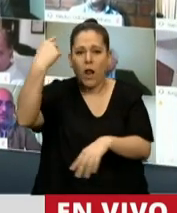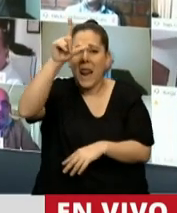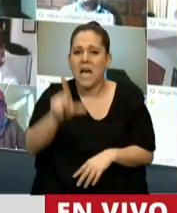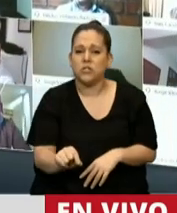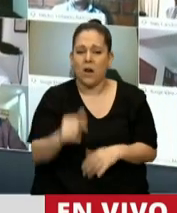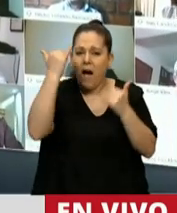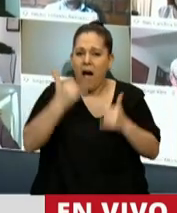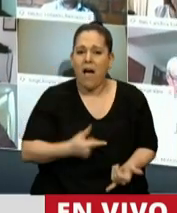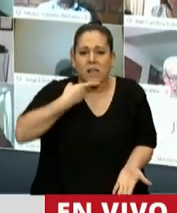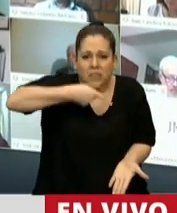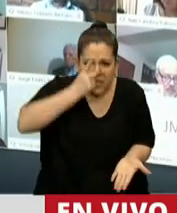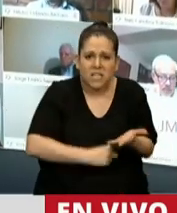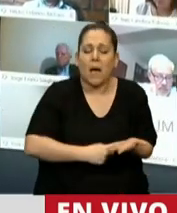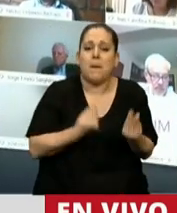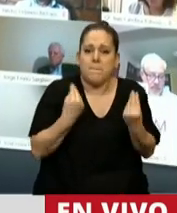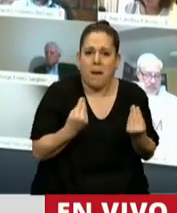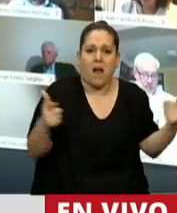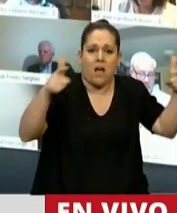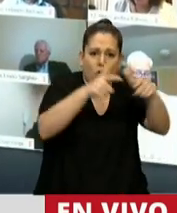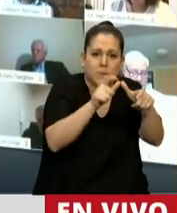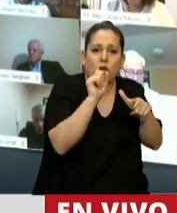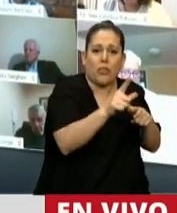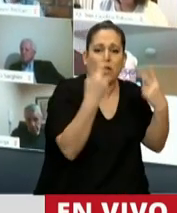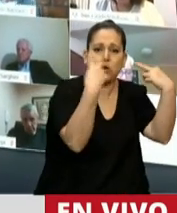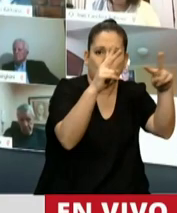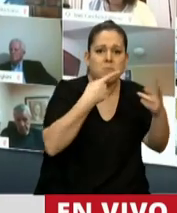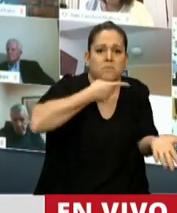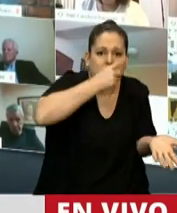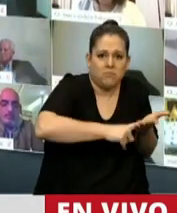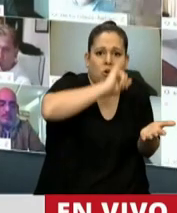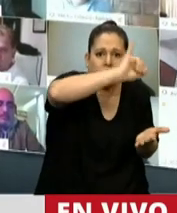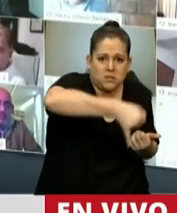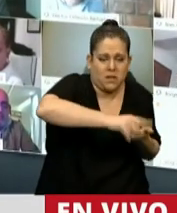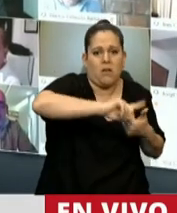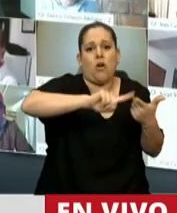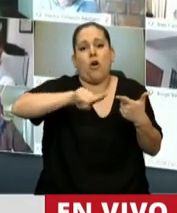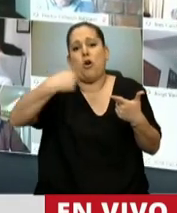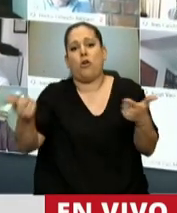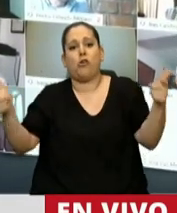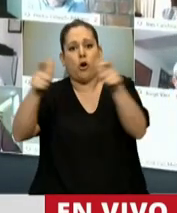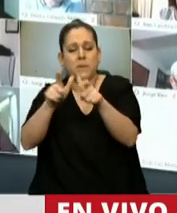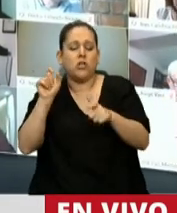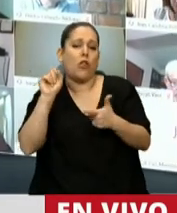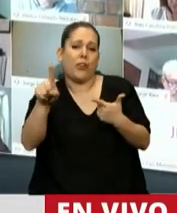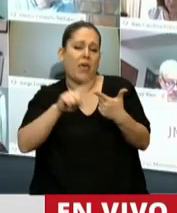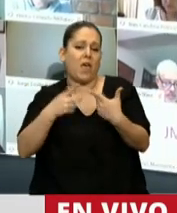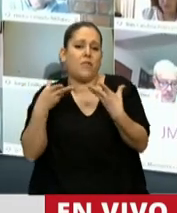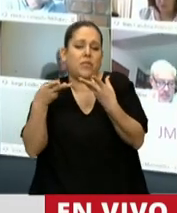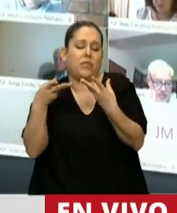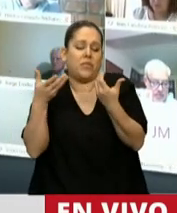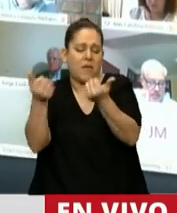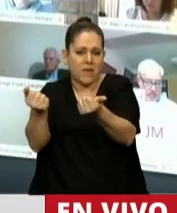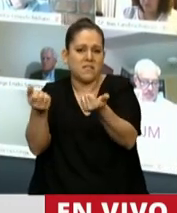dictámenes como para hacerlo. El dictamen de la Comisión de Turismo como el dictamen también de lo que es defensa al